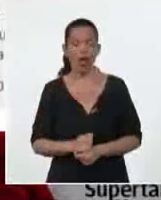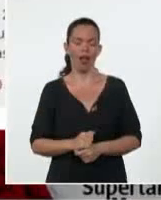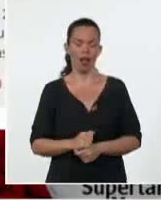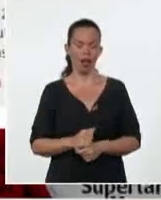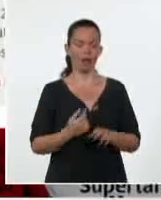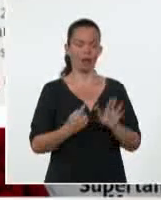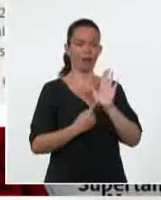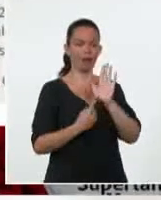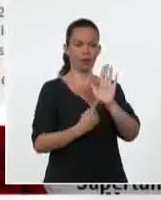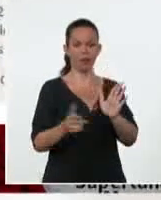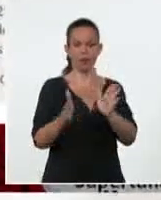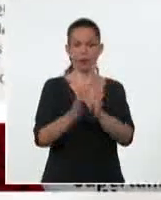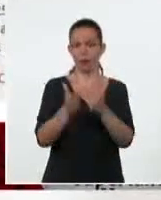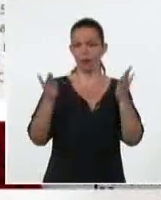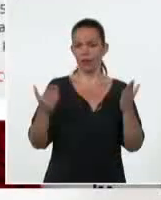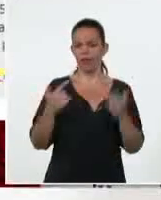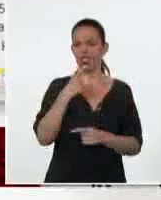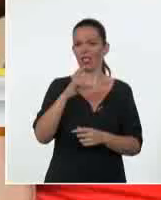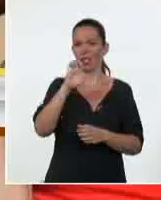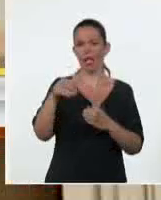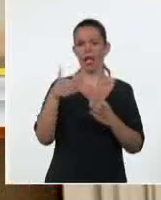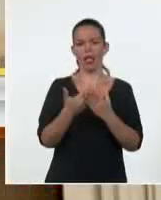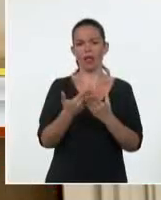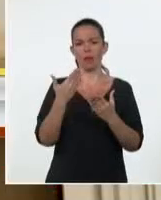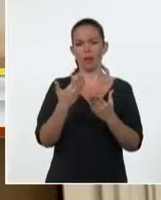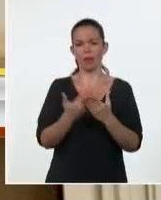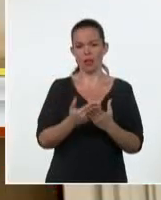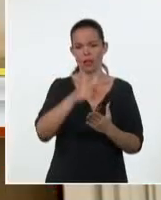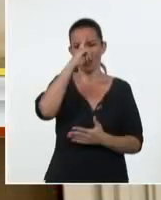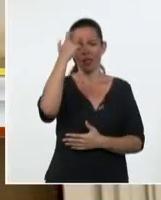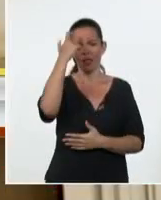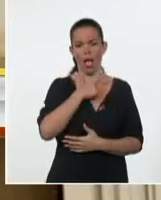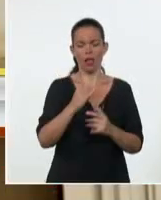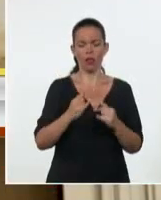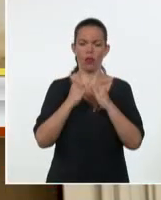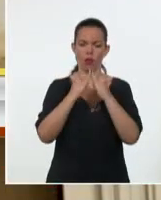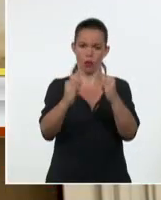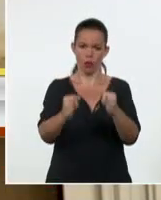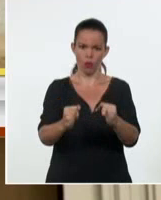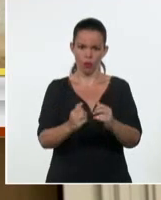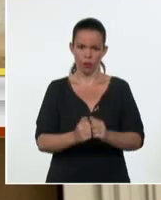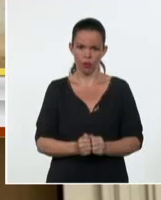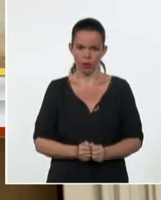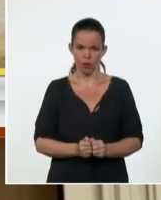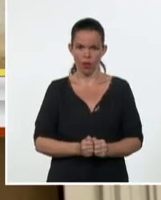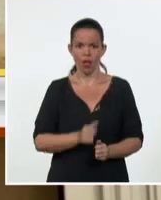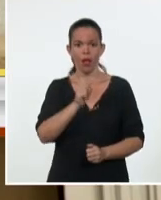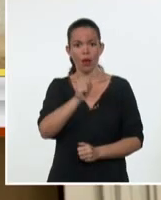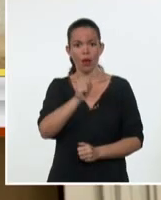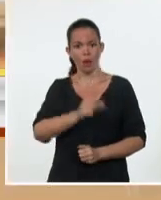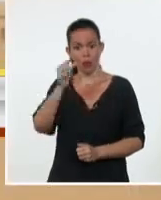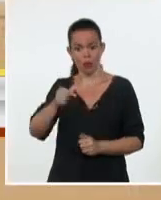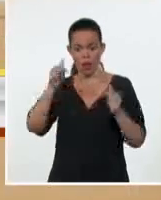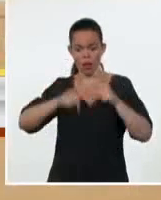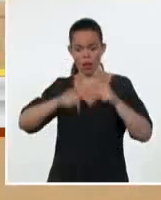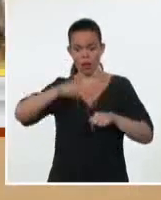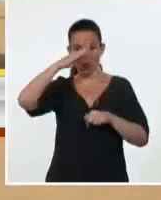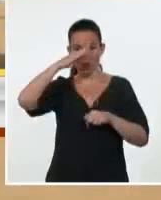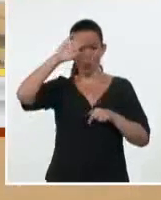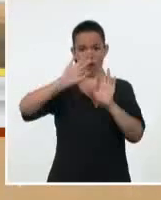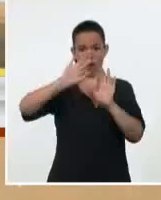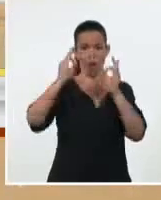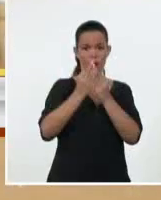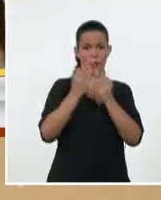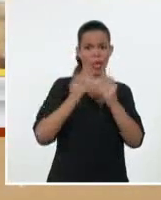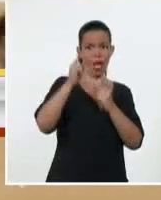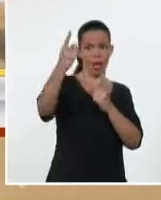diario Gramma, la empresa Orbit S.A. dio a conocer la noticia. Los beneficiarios de las remesas en Cuba tienen la posibilidad de